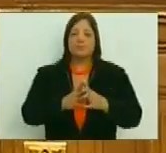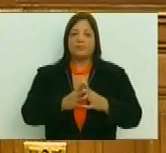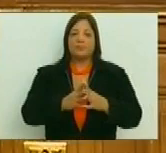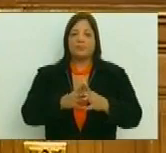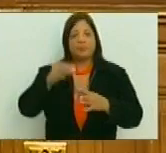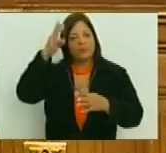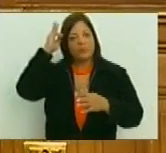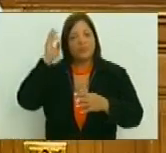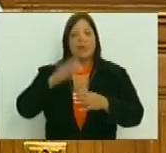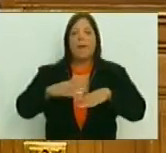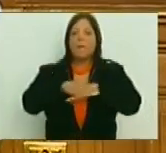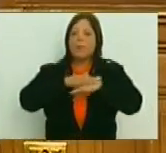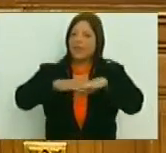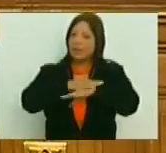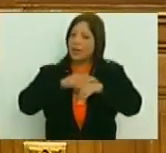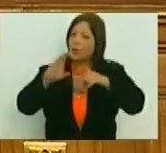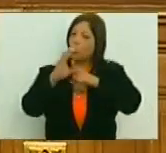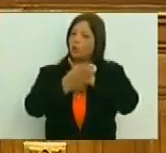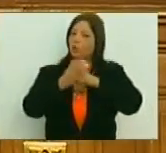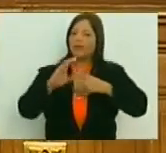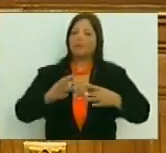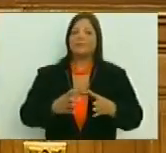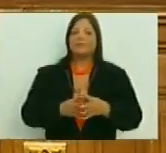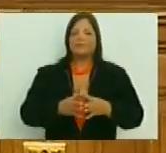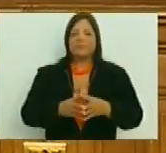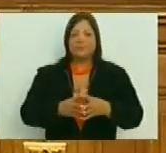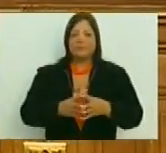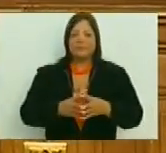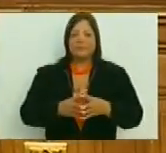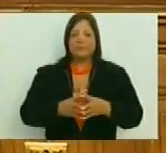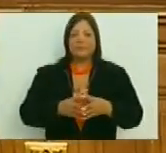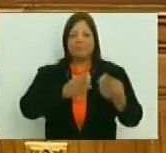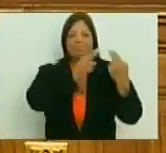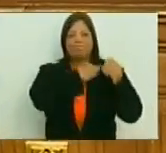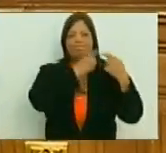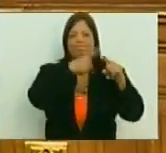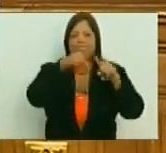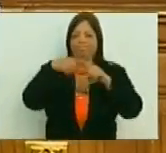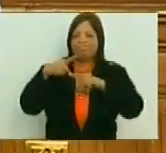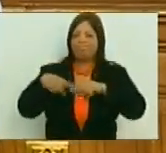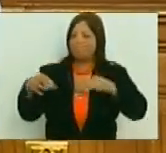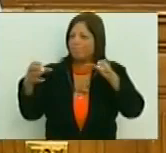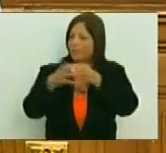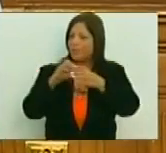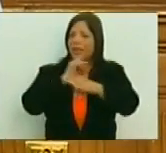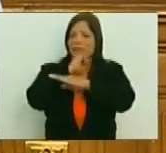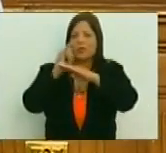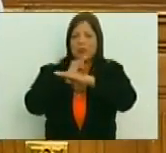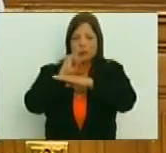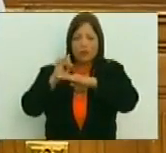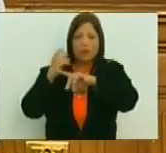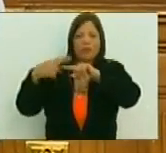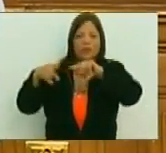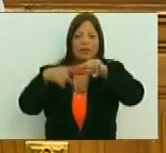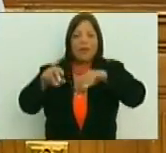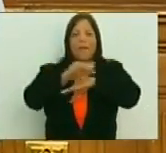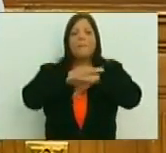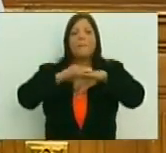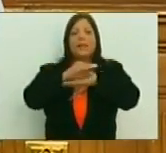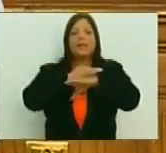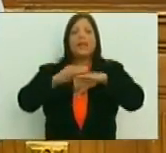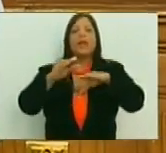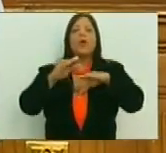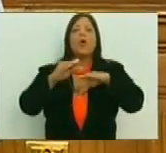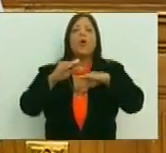señora ministra de Cultura, representantes de los distintos entes del Ministerio de la